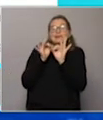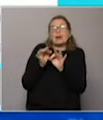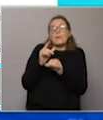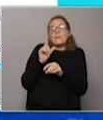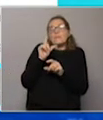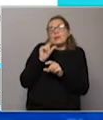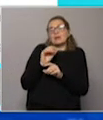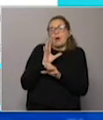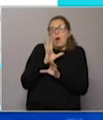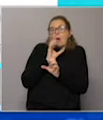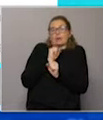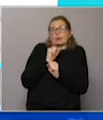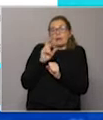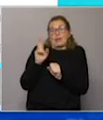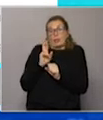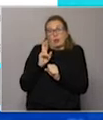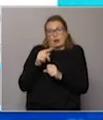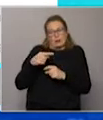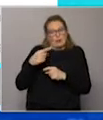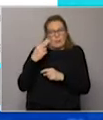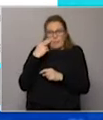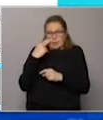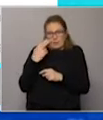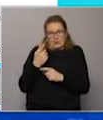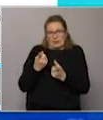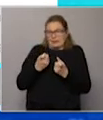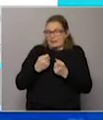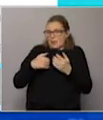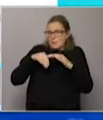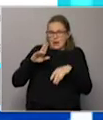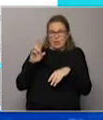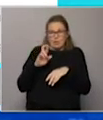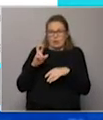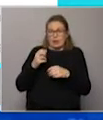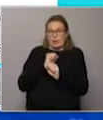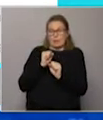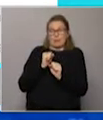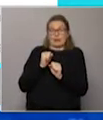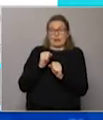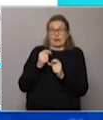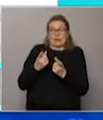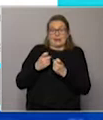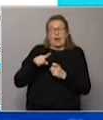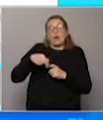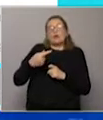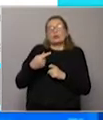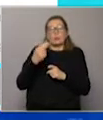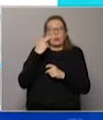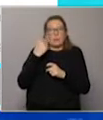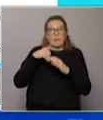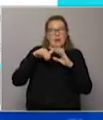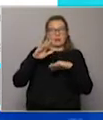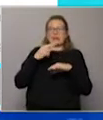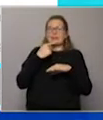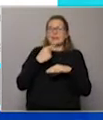menos de presión sobre el dólar, que ellos tienen un problema de que necesitan más dólares de lo que pueden generar. Es otro de los problemas estructurales que tienen, que